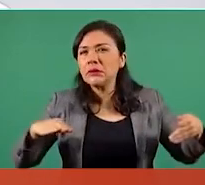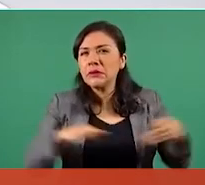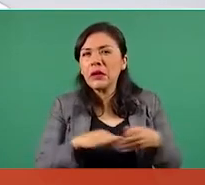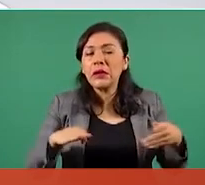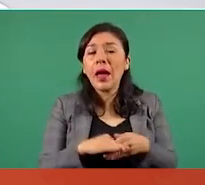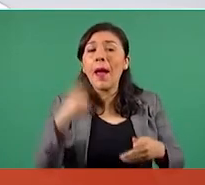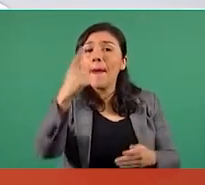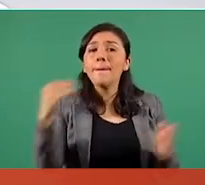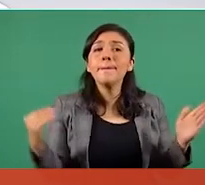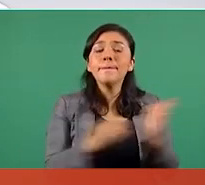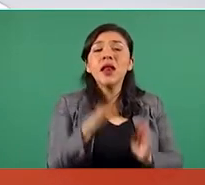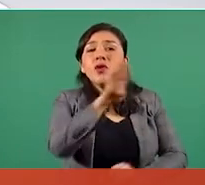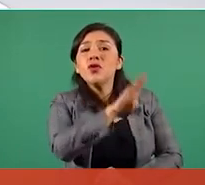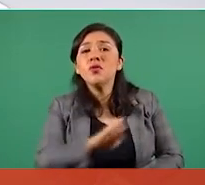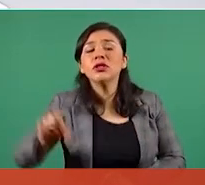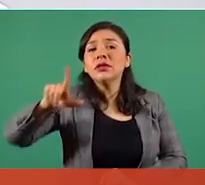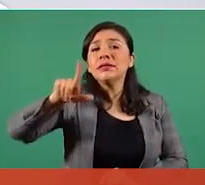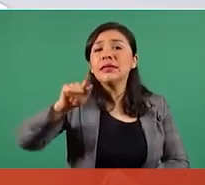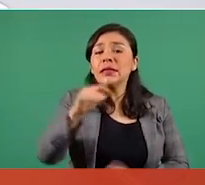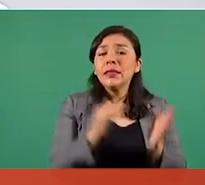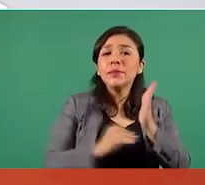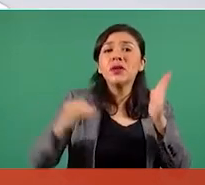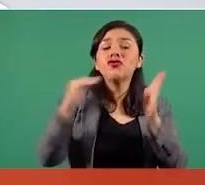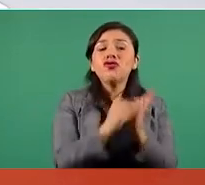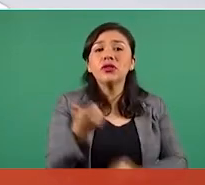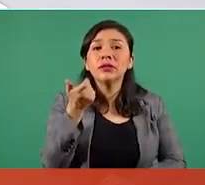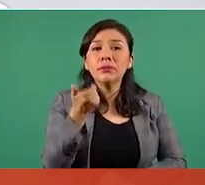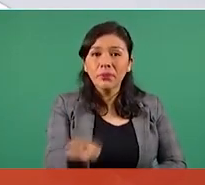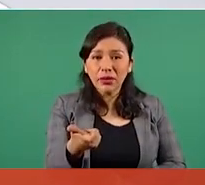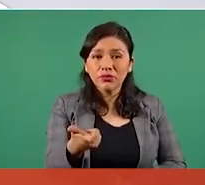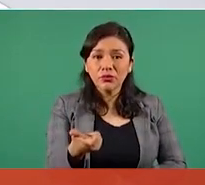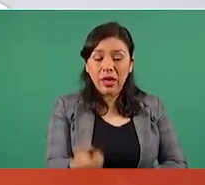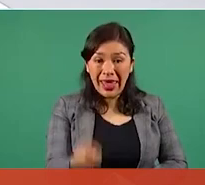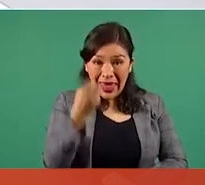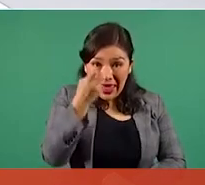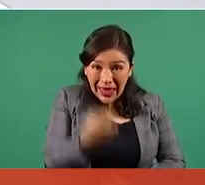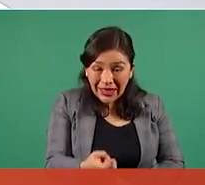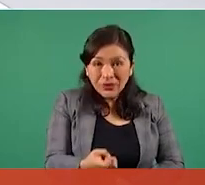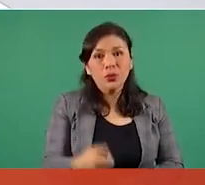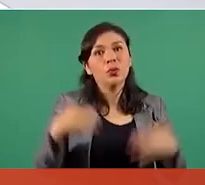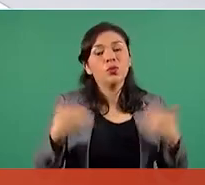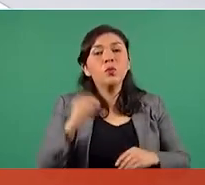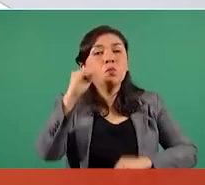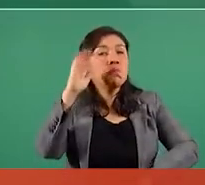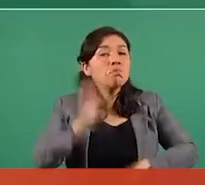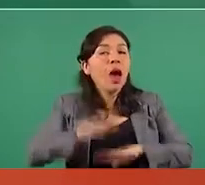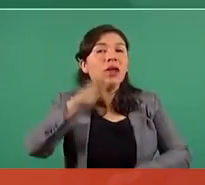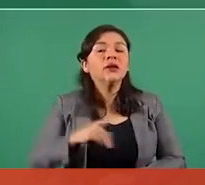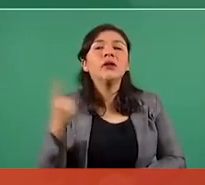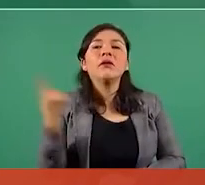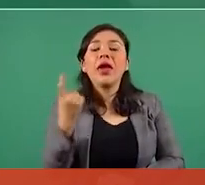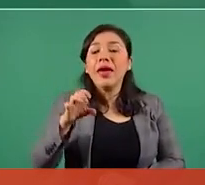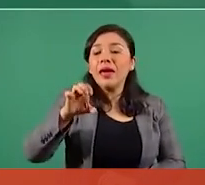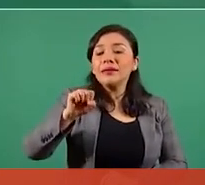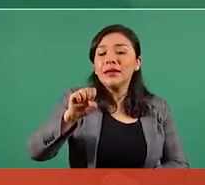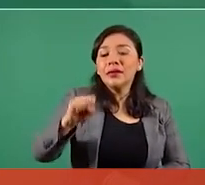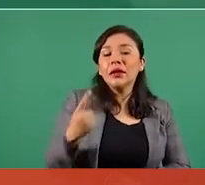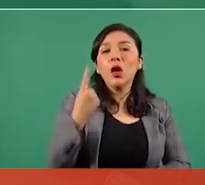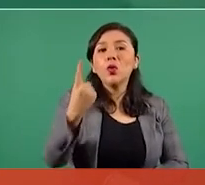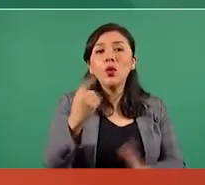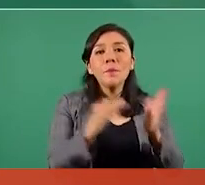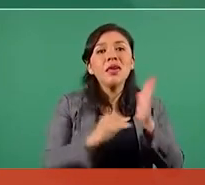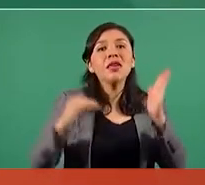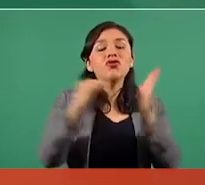de mil novecientos setenta millones de pesos. Esto es un poco más de sesenta y un